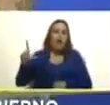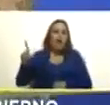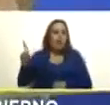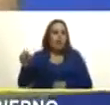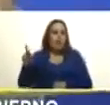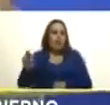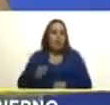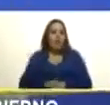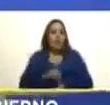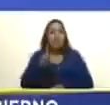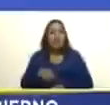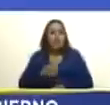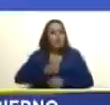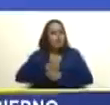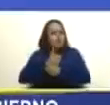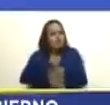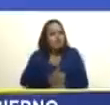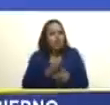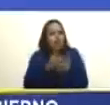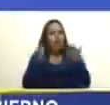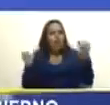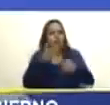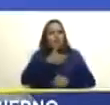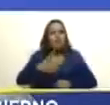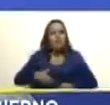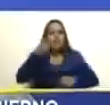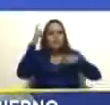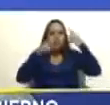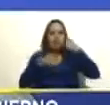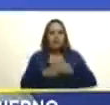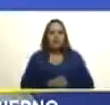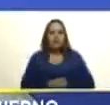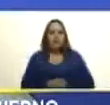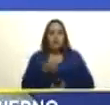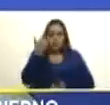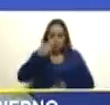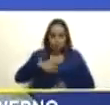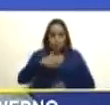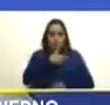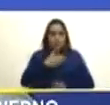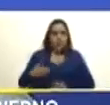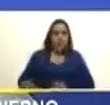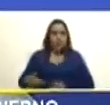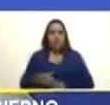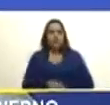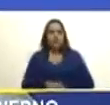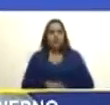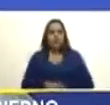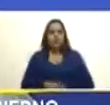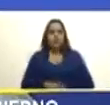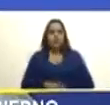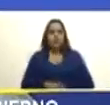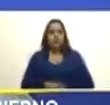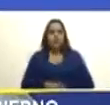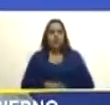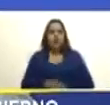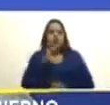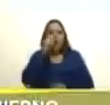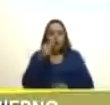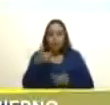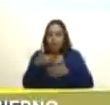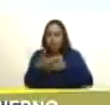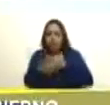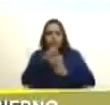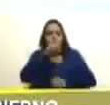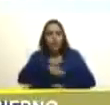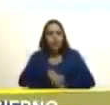gran y amado presidente Hugo Rafael Chávez Fría y de este presidente obrero hombre de a pie hombre de